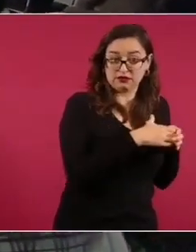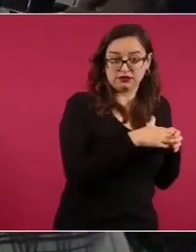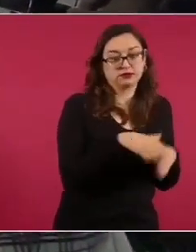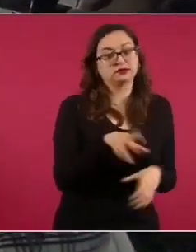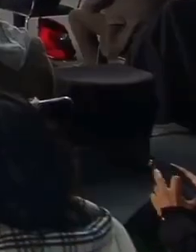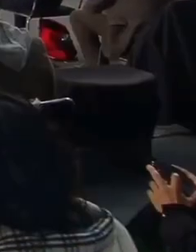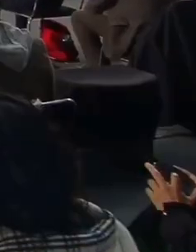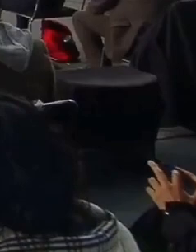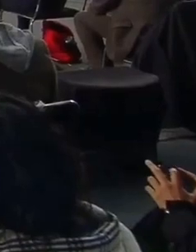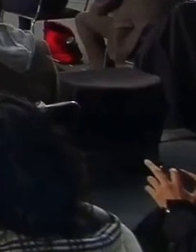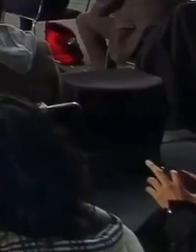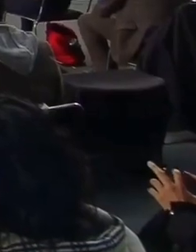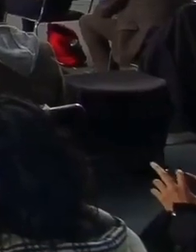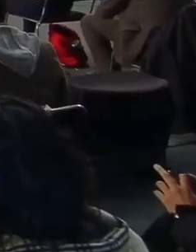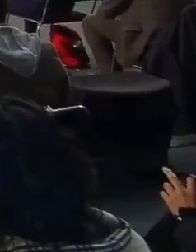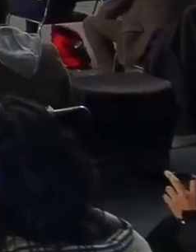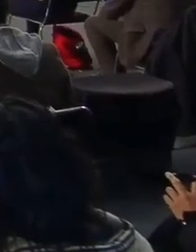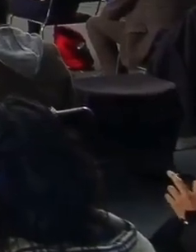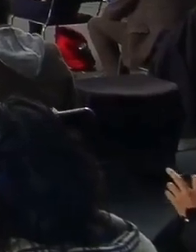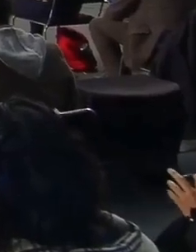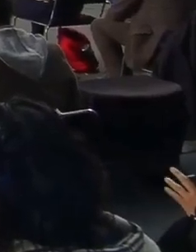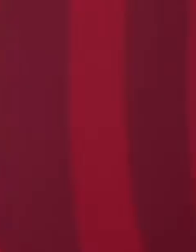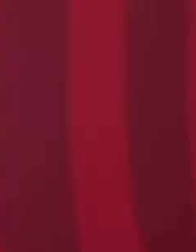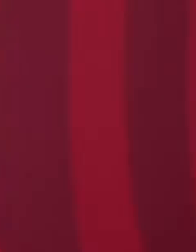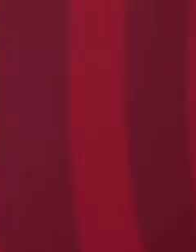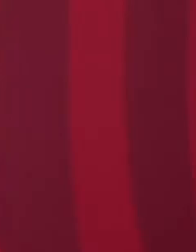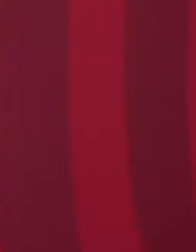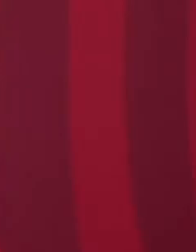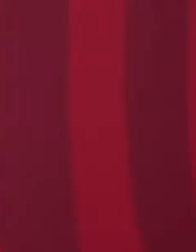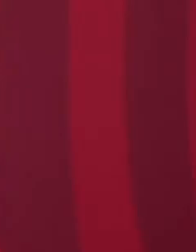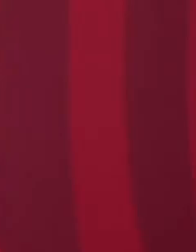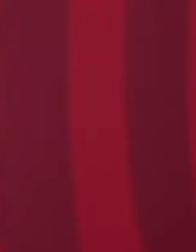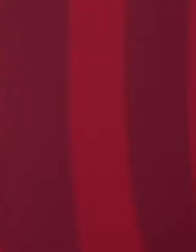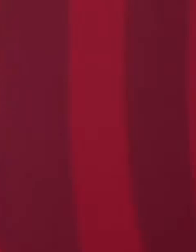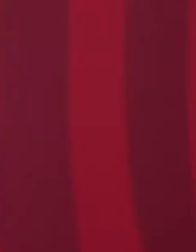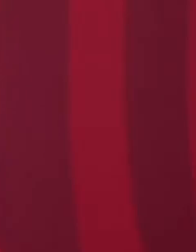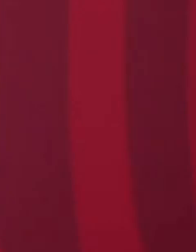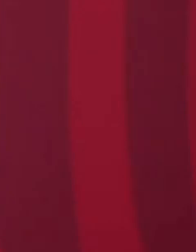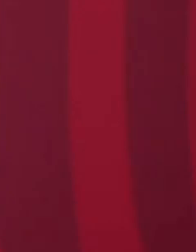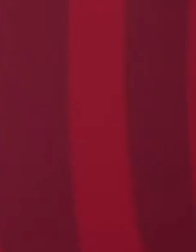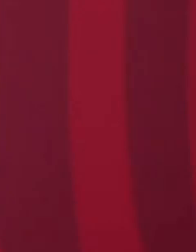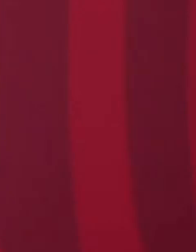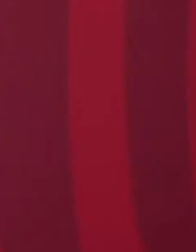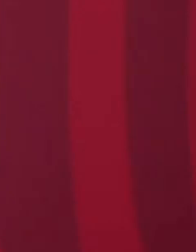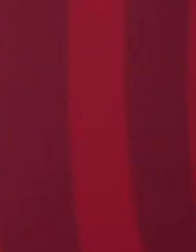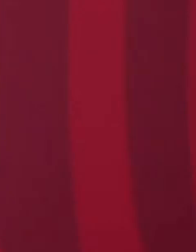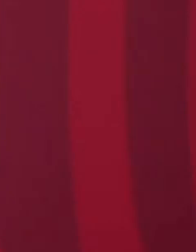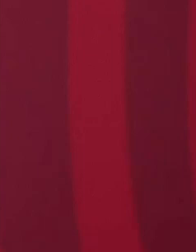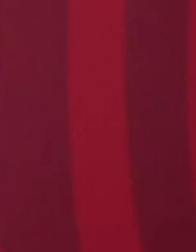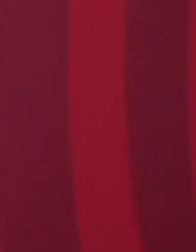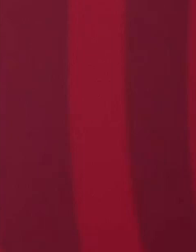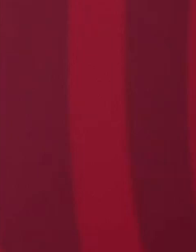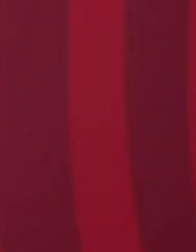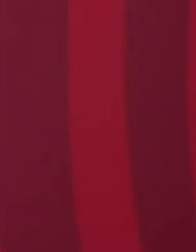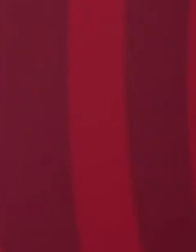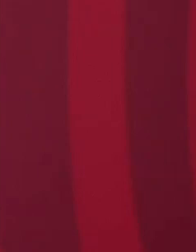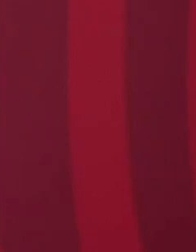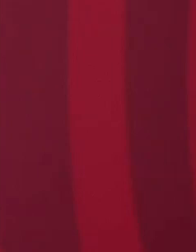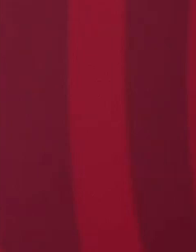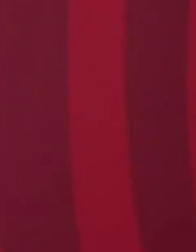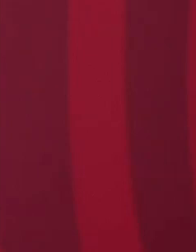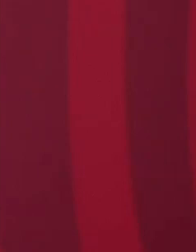por legítimos que sean sus planteamientos,